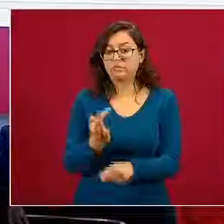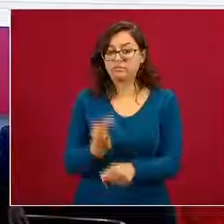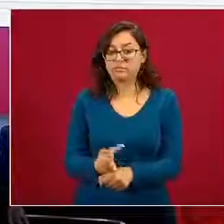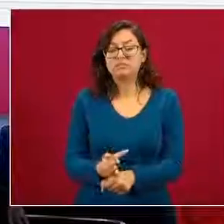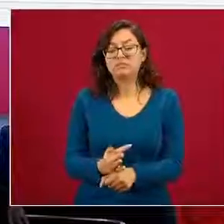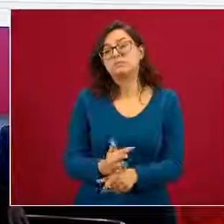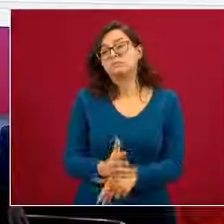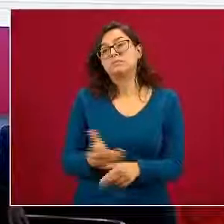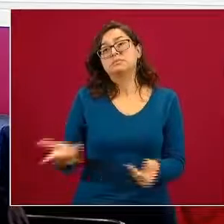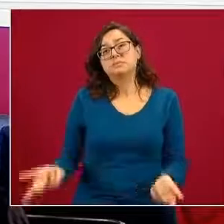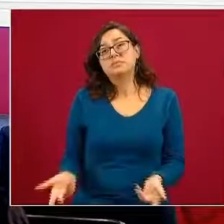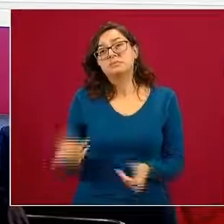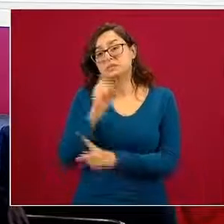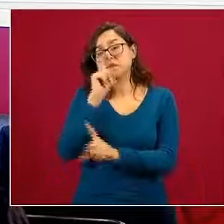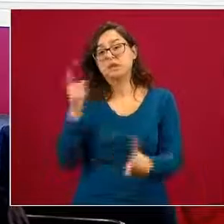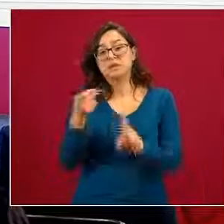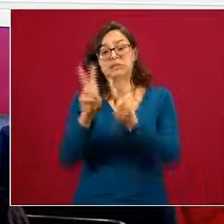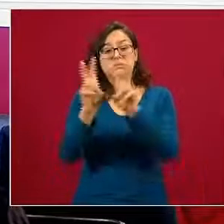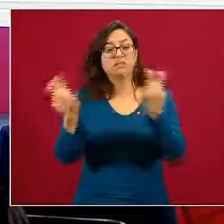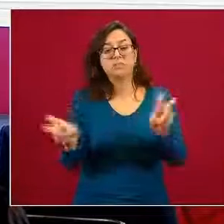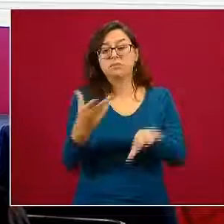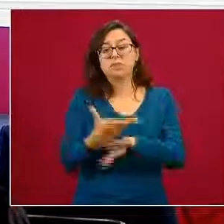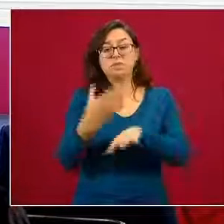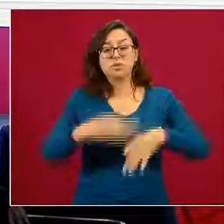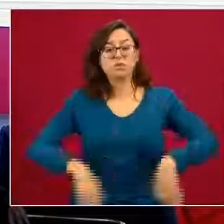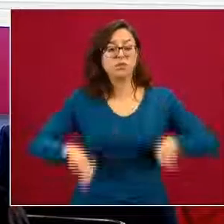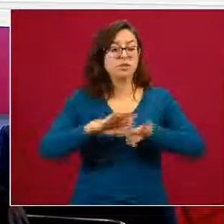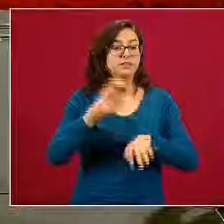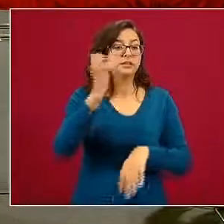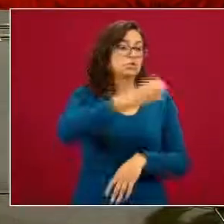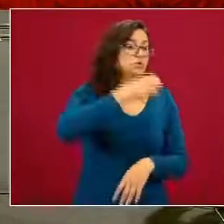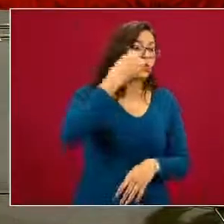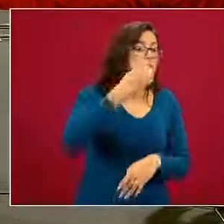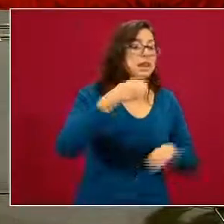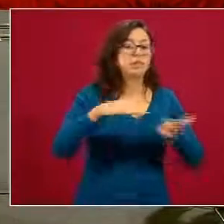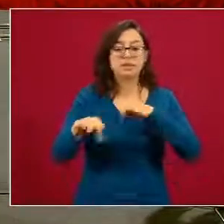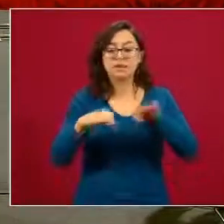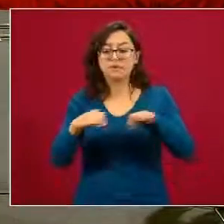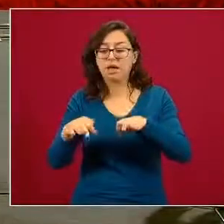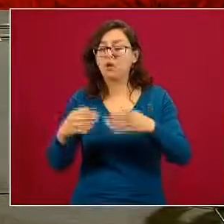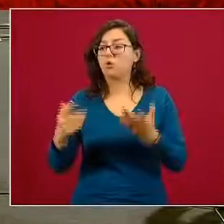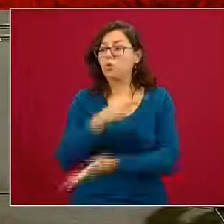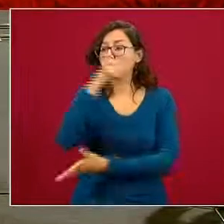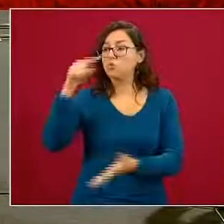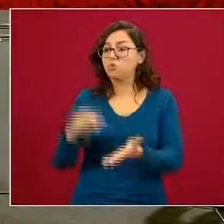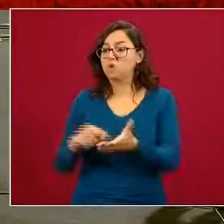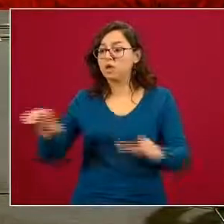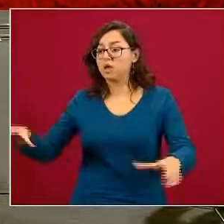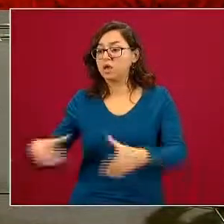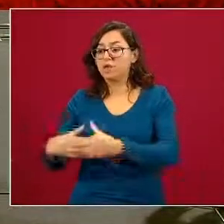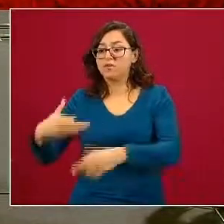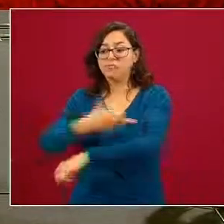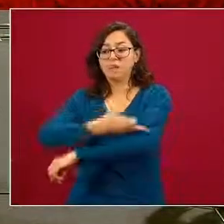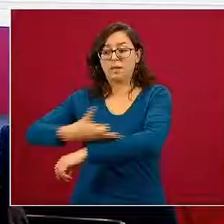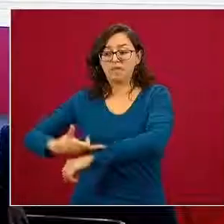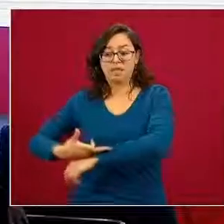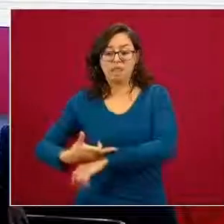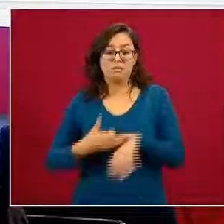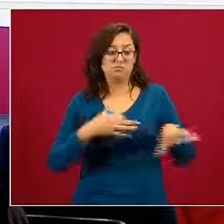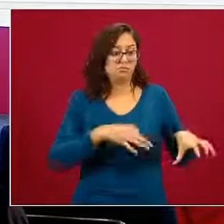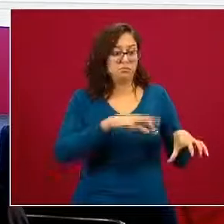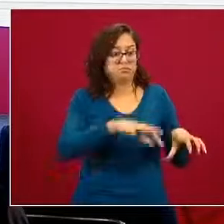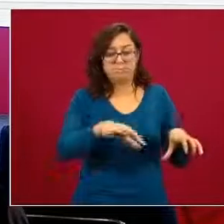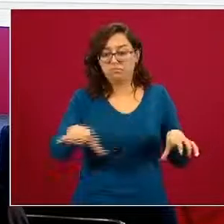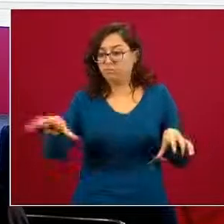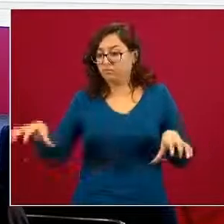aspecto fundamental las escuelas los trabajos los espacios comunitarios y las familias entonces hay